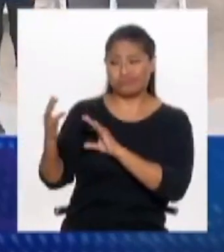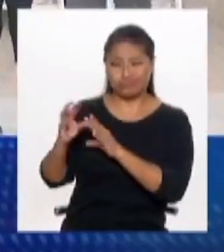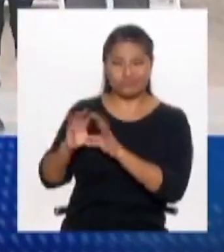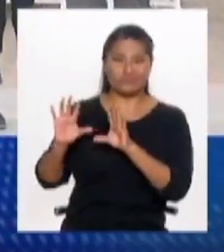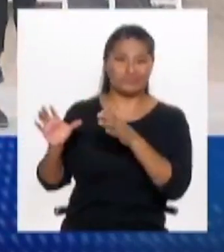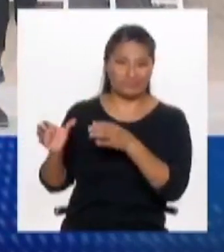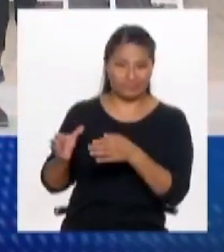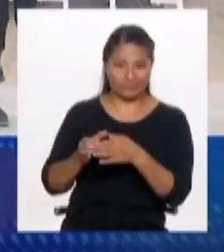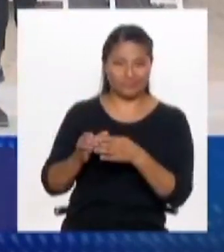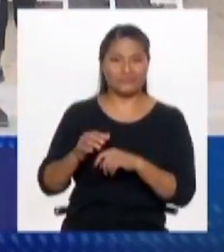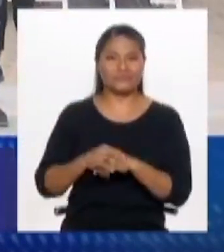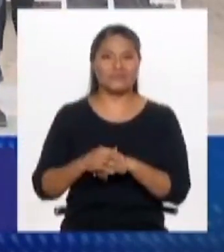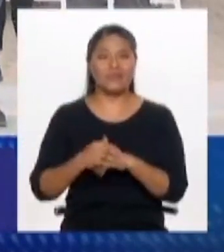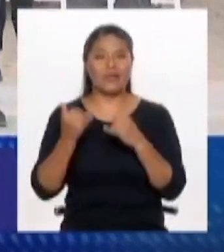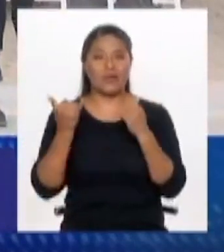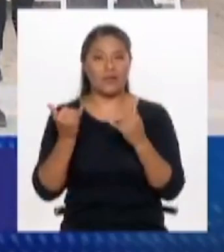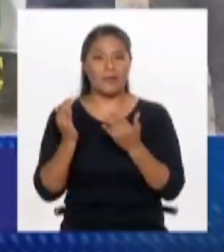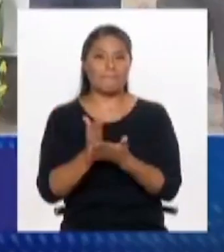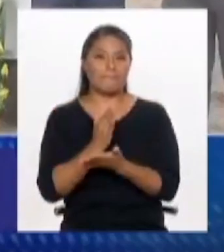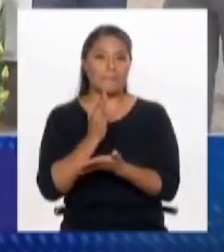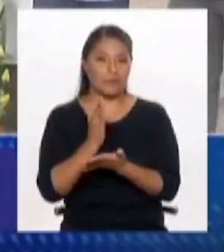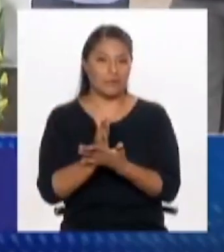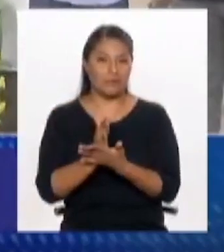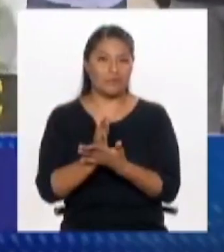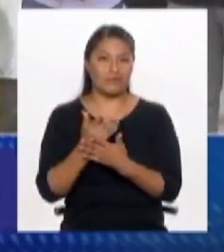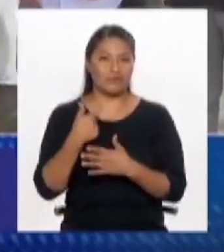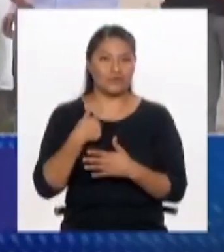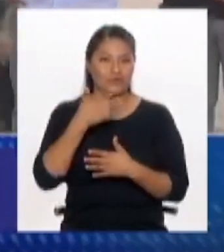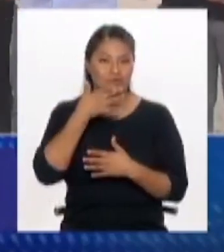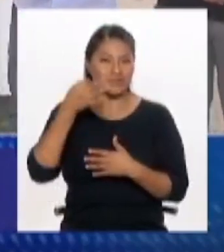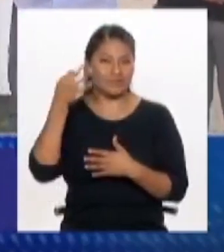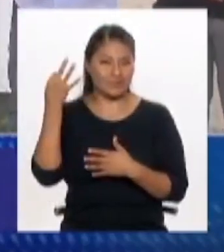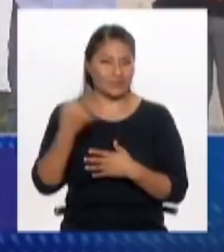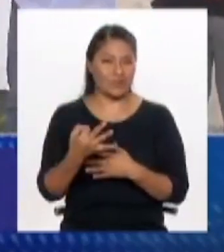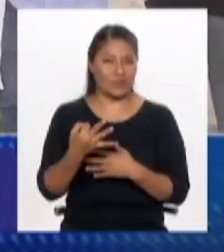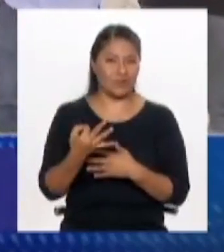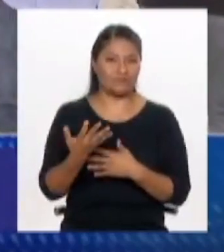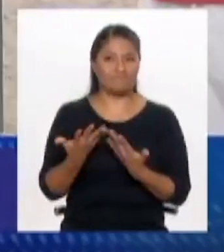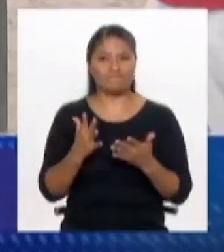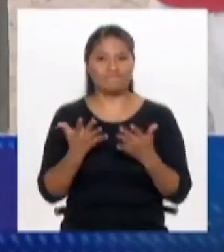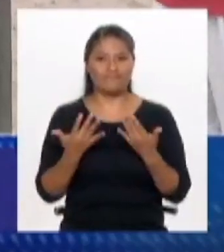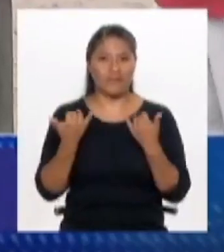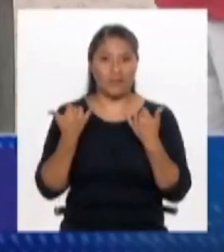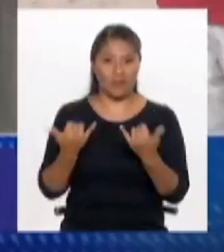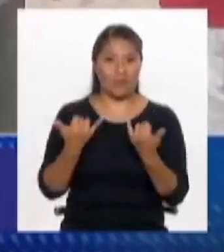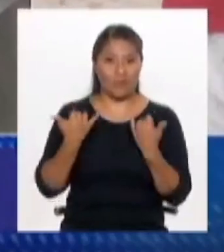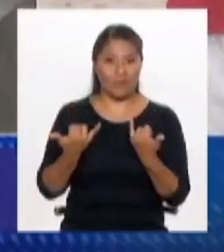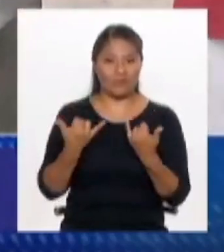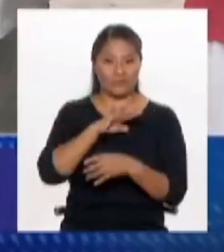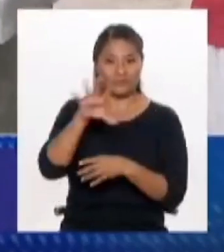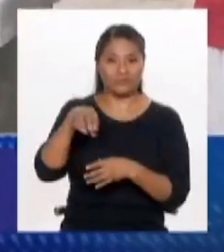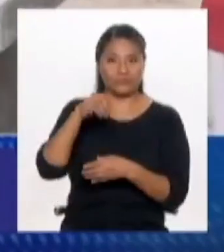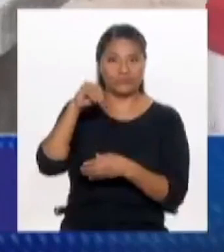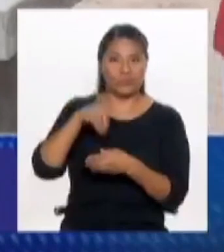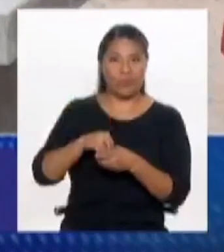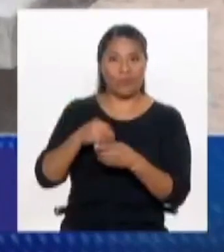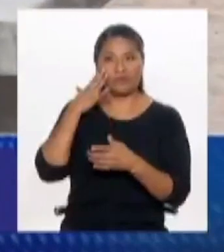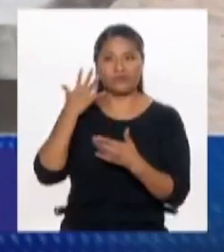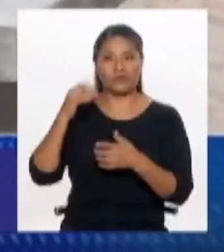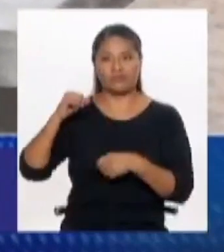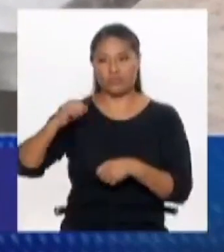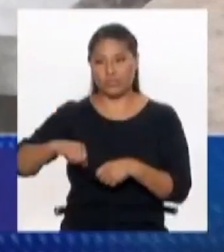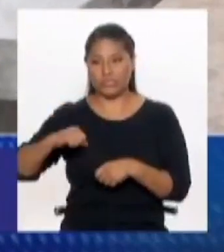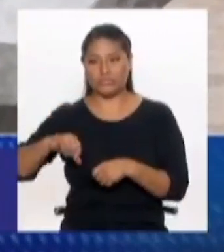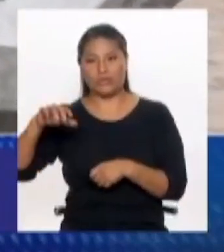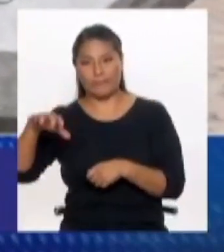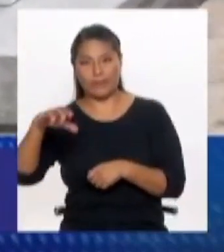las autoridades deben entender... Claro, el problema es que yo no estoy muy seguro de que las autoridades que están en este momento en el poder municipal y